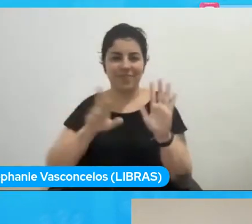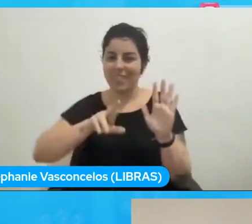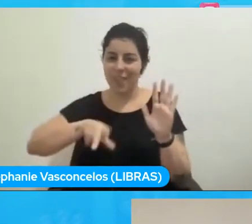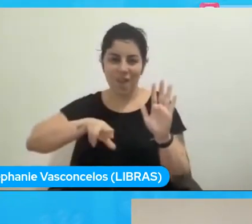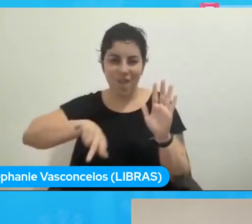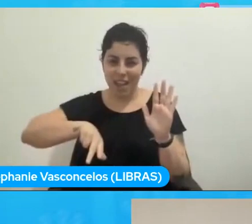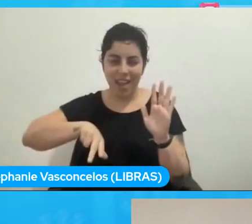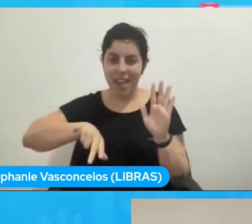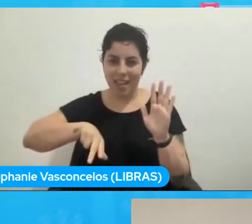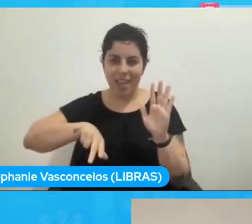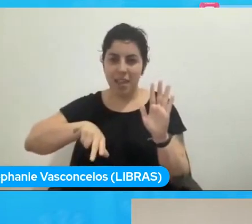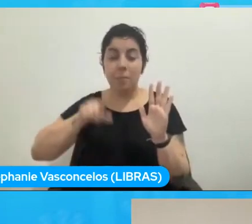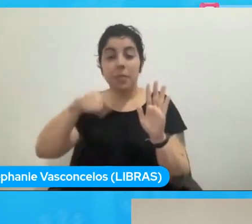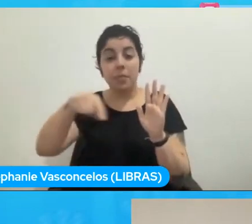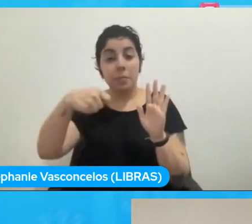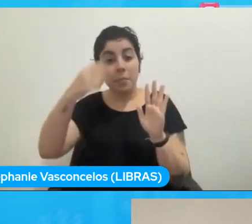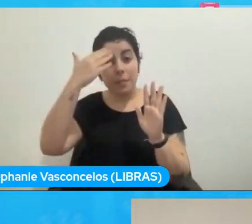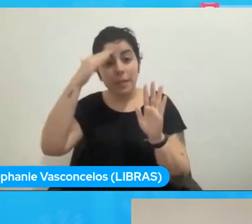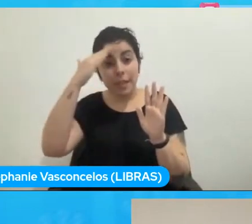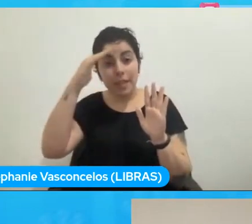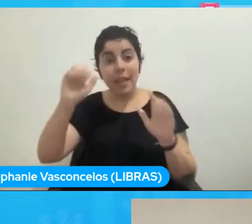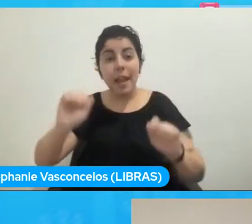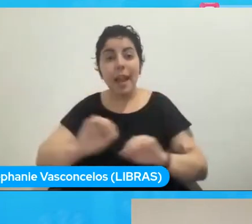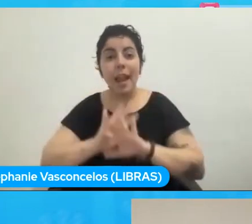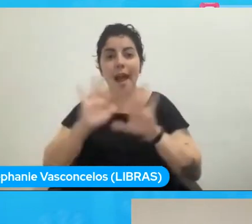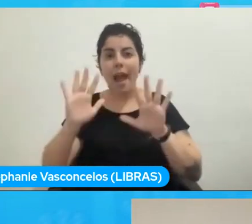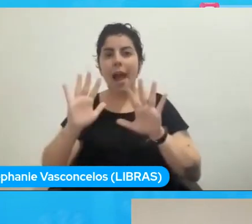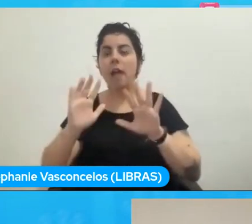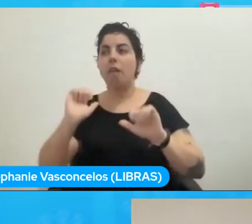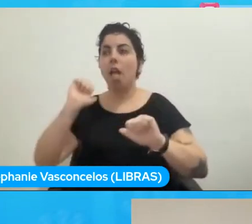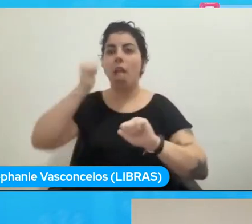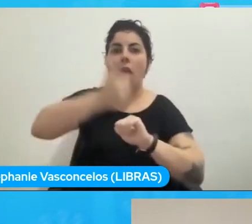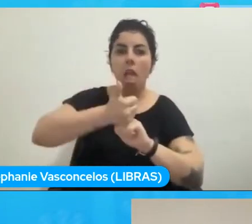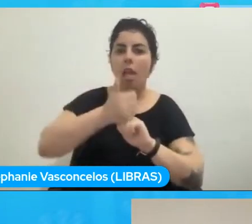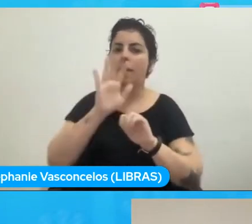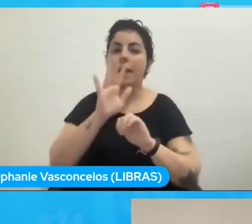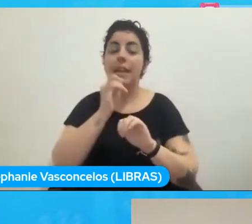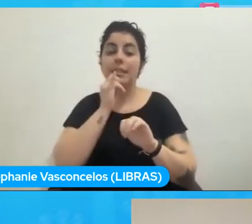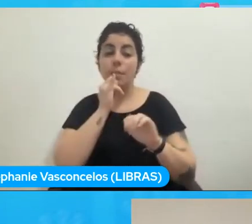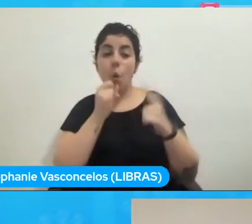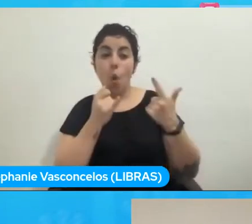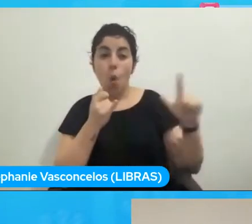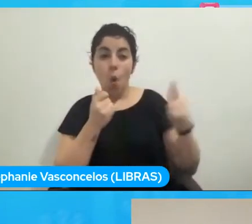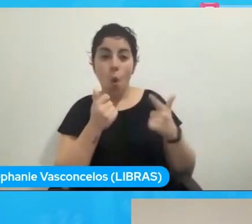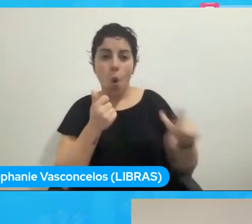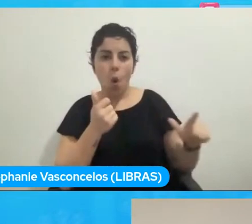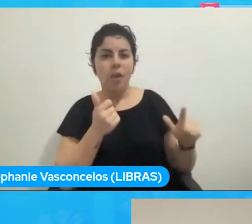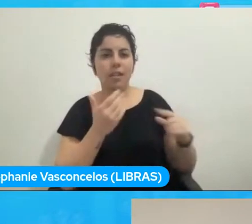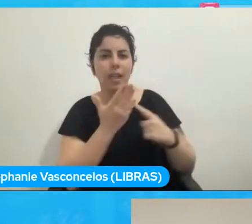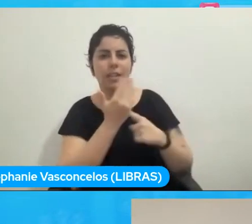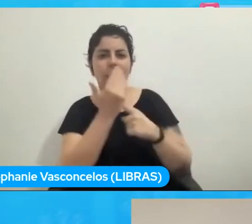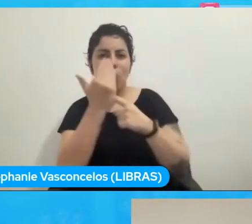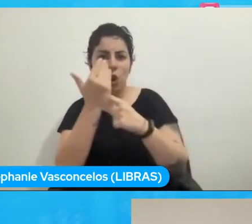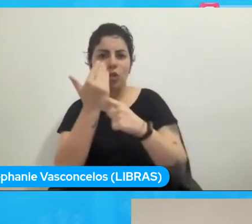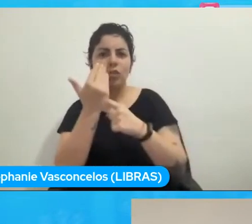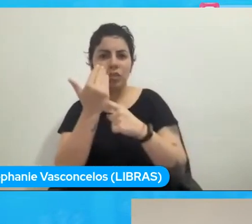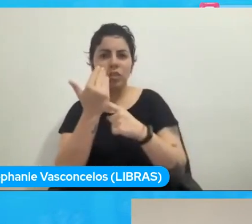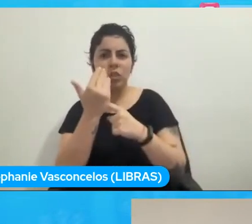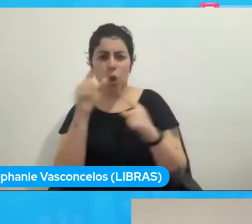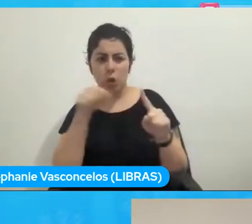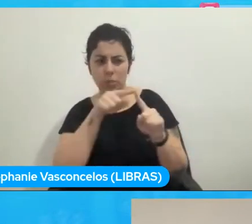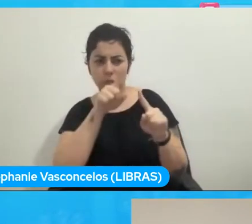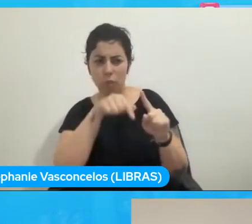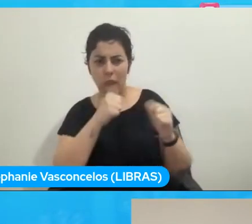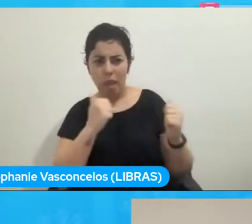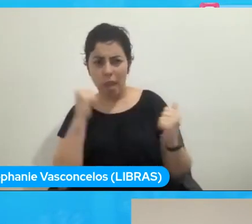para los que no lo entiendan, es esas tecnologías que han salido para eliminar JavaScript. Y no es el